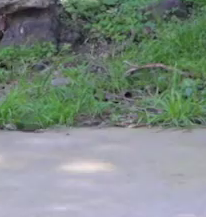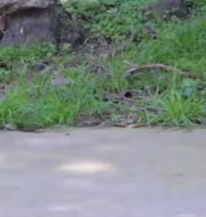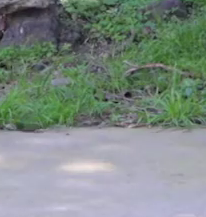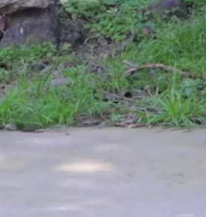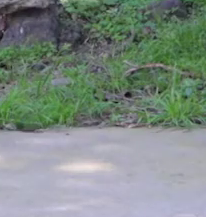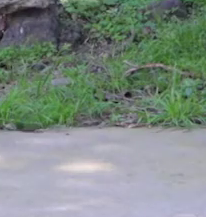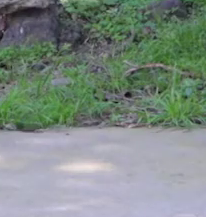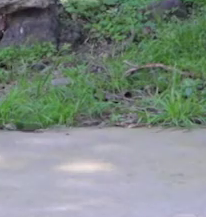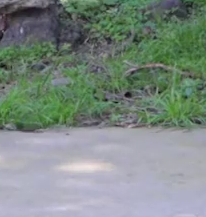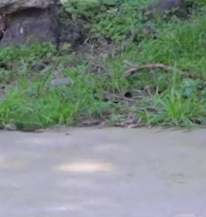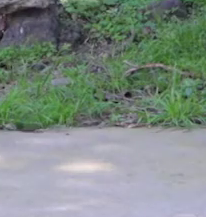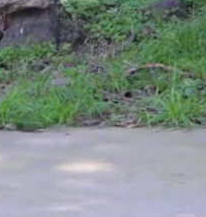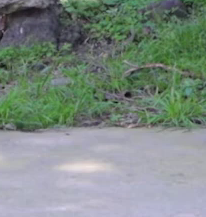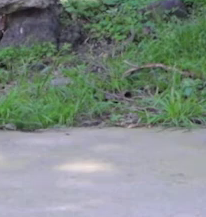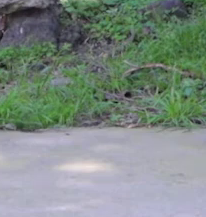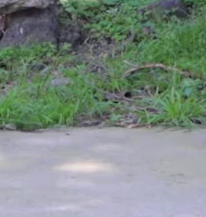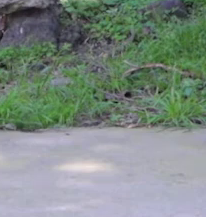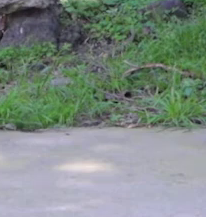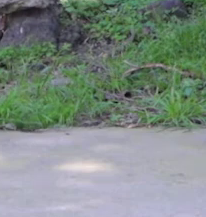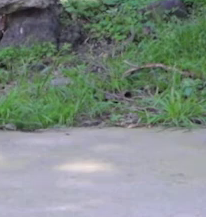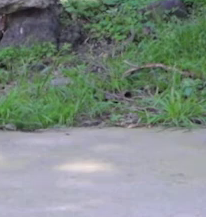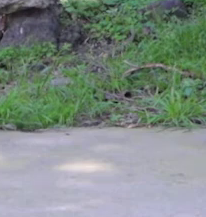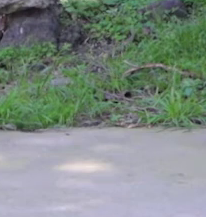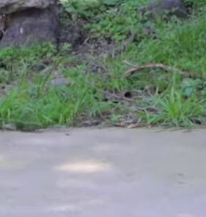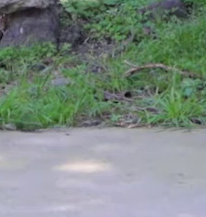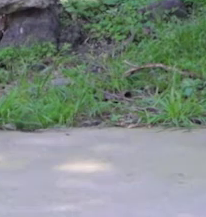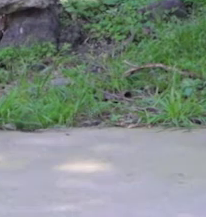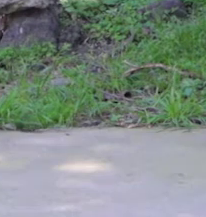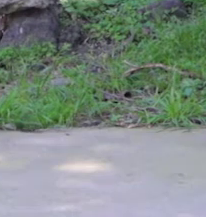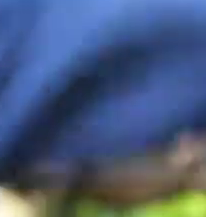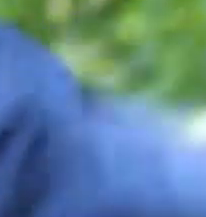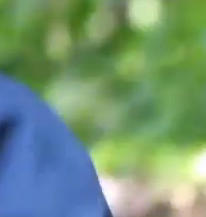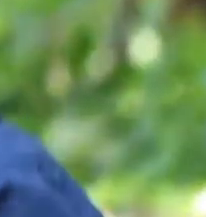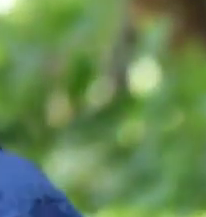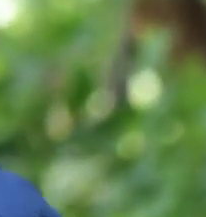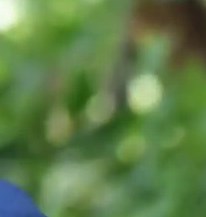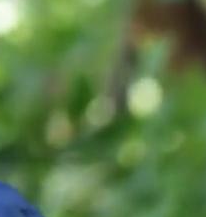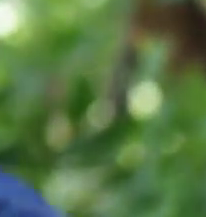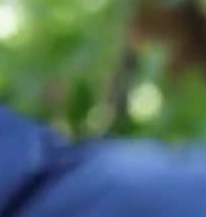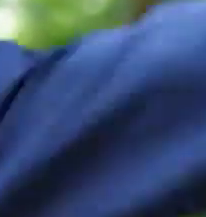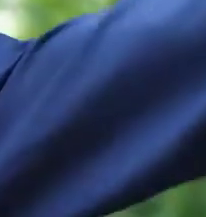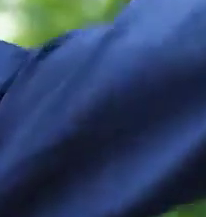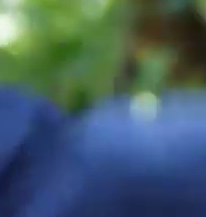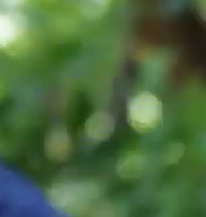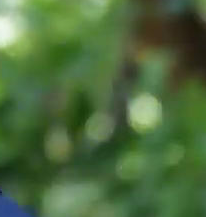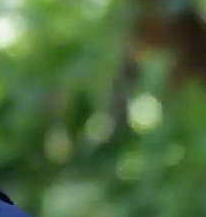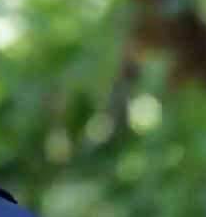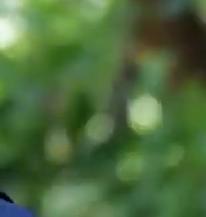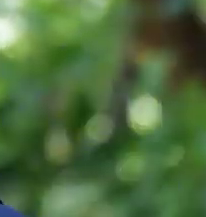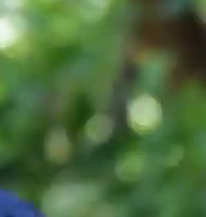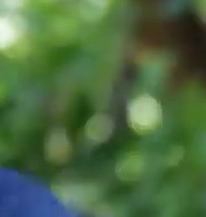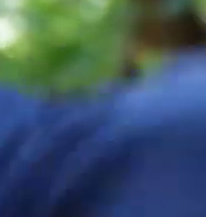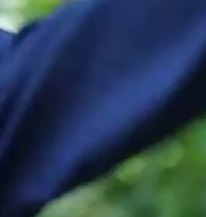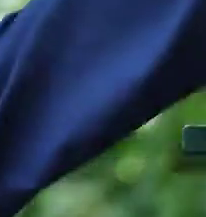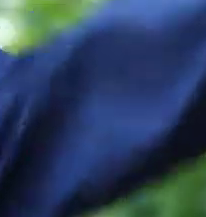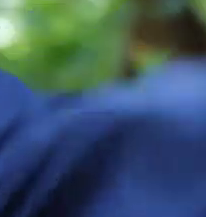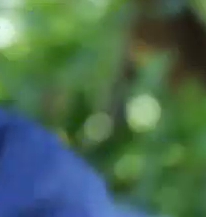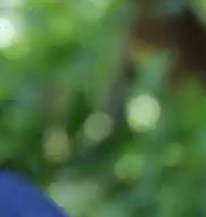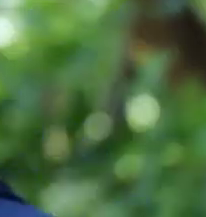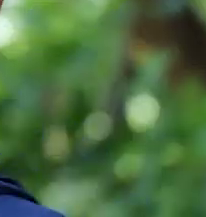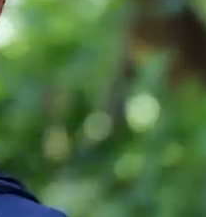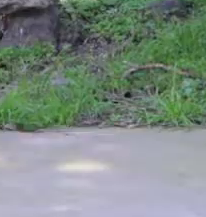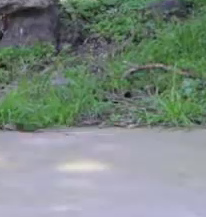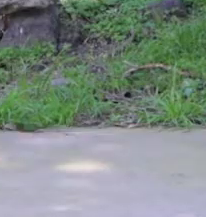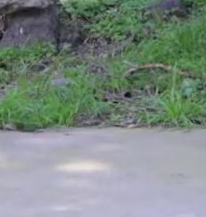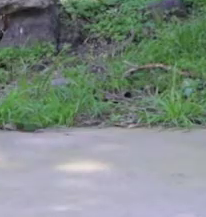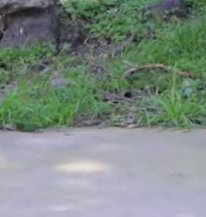Acuérdate de mantener las puntas hacia adentro. Elevación. Sin flexionar las rodillas. Es importante que no flexiones las rodillas.